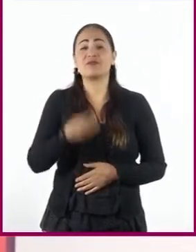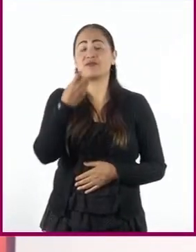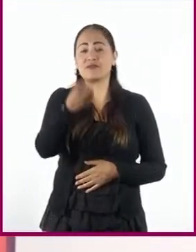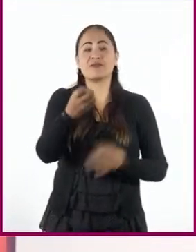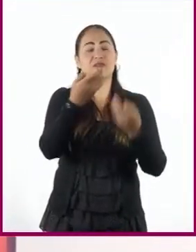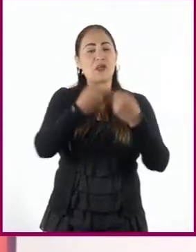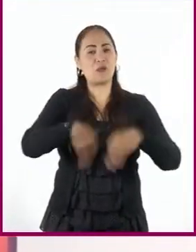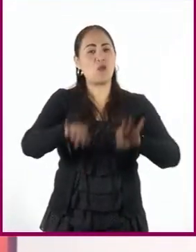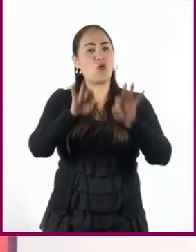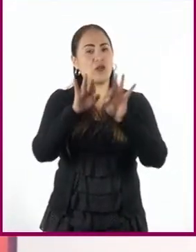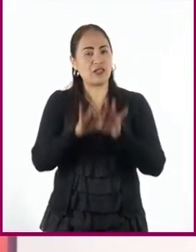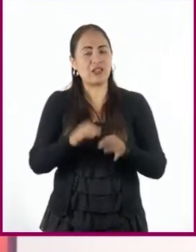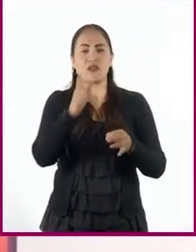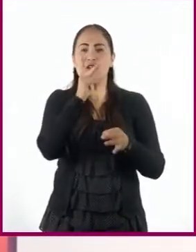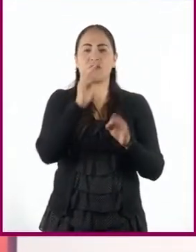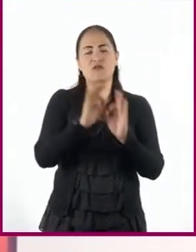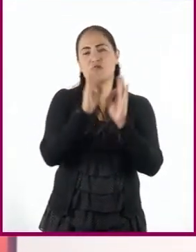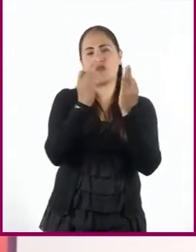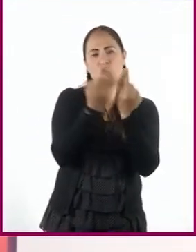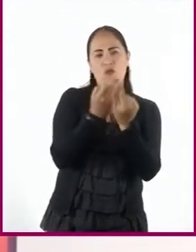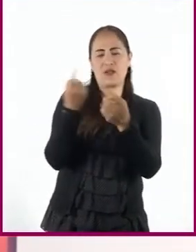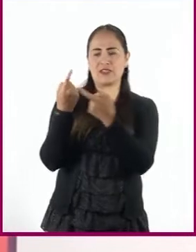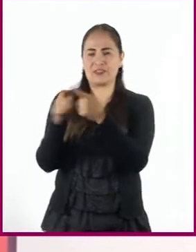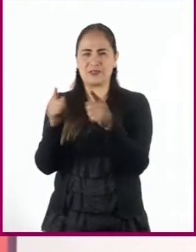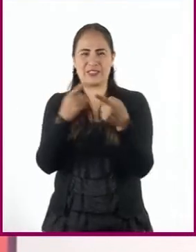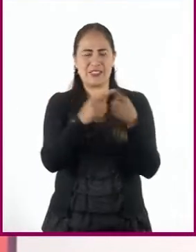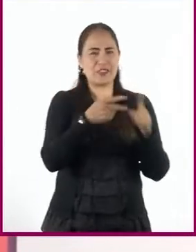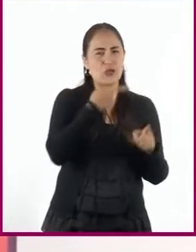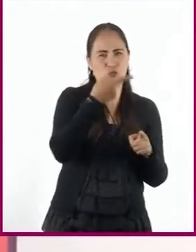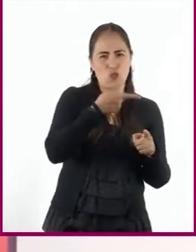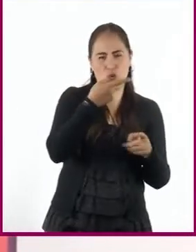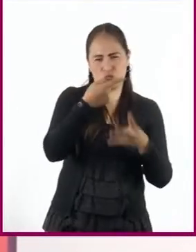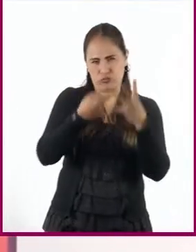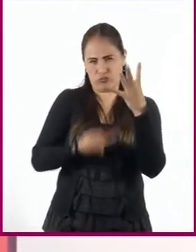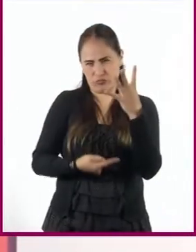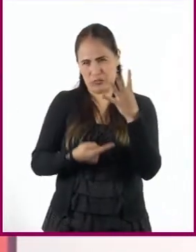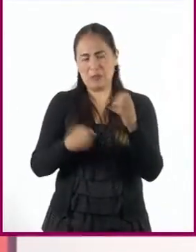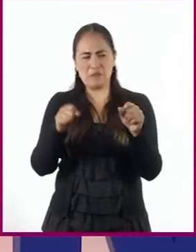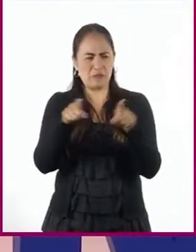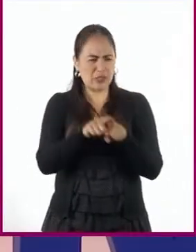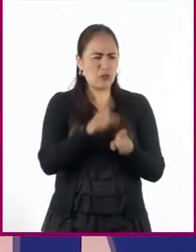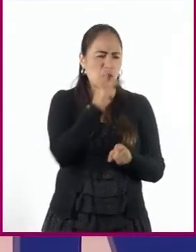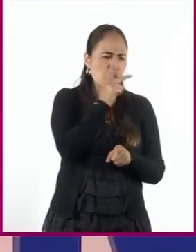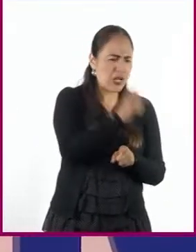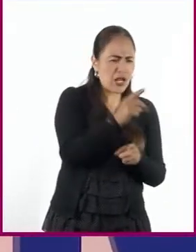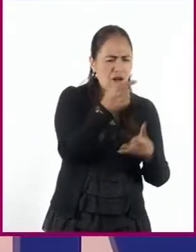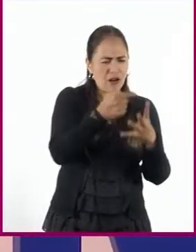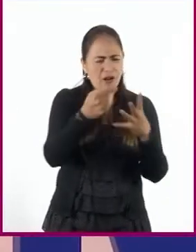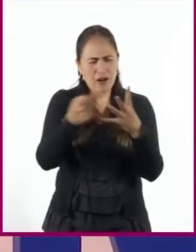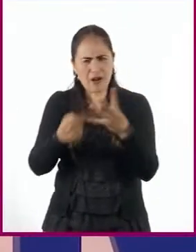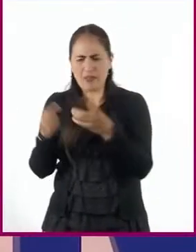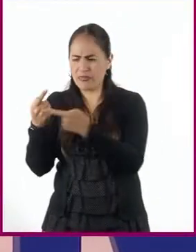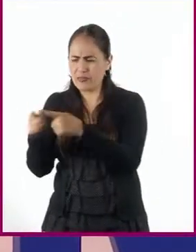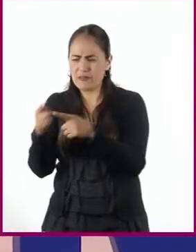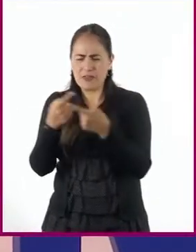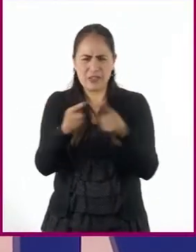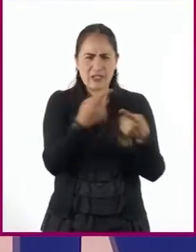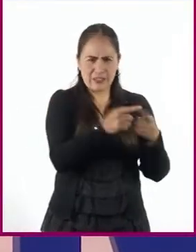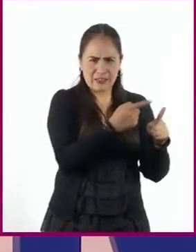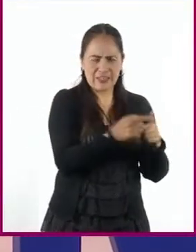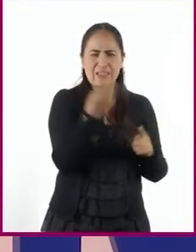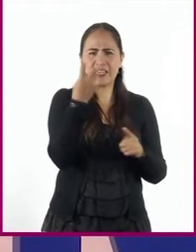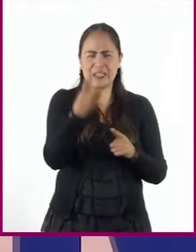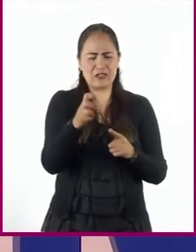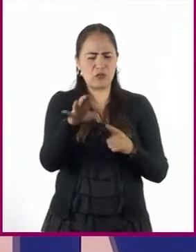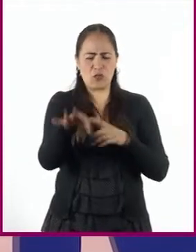conozcamos varias formas de hablar y variantes del vocabulario. Eso nos permitirá elegir una forma más adecuada